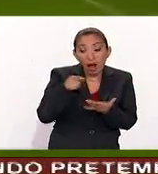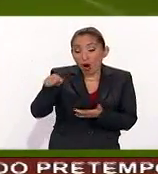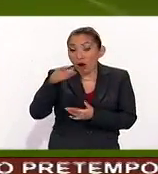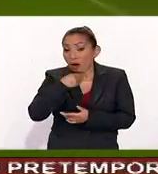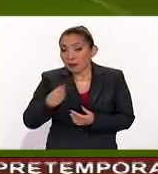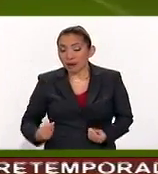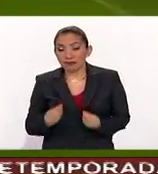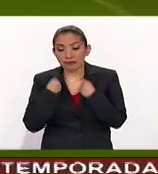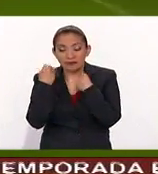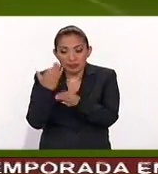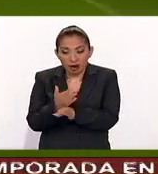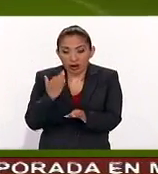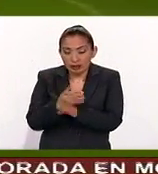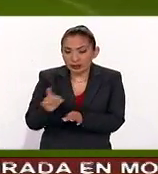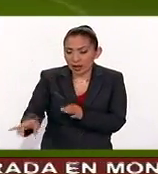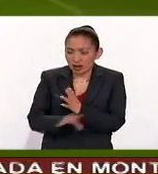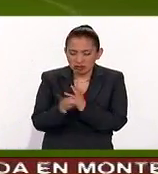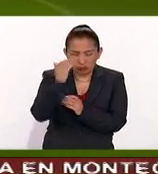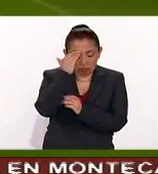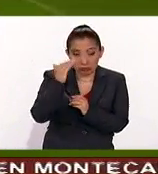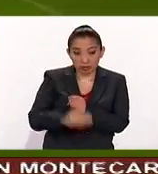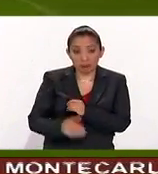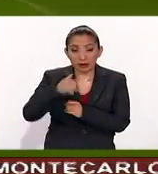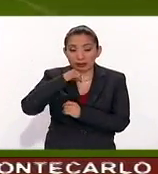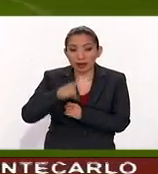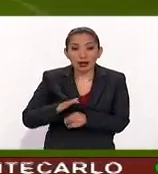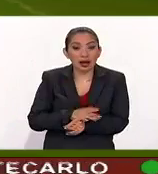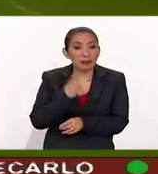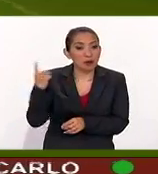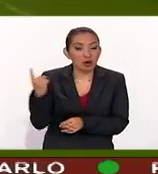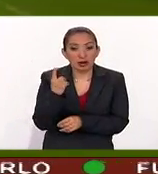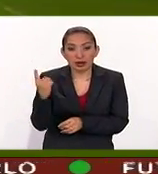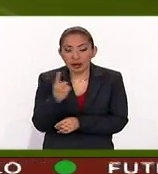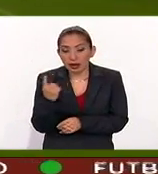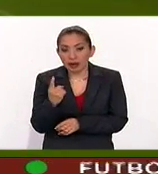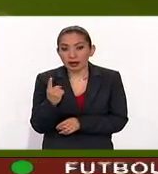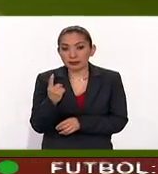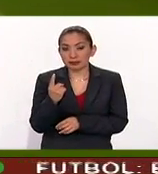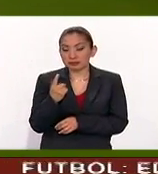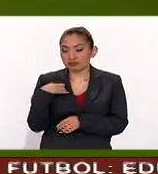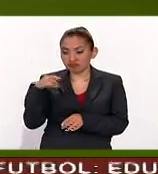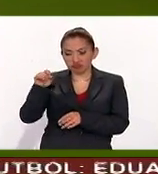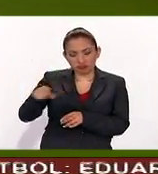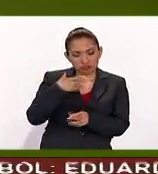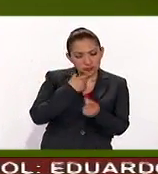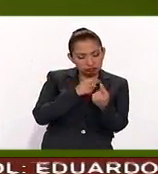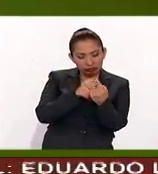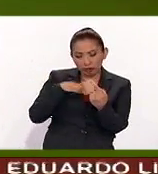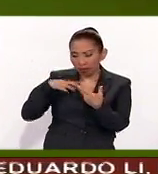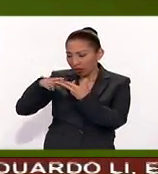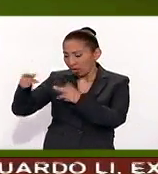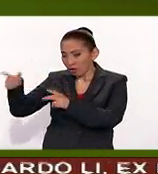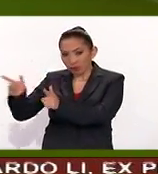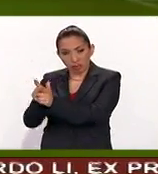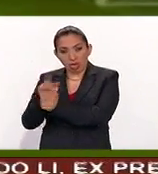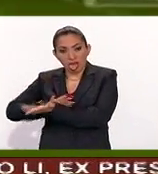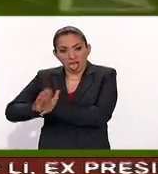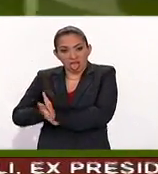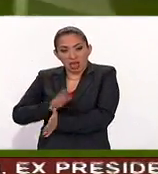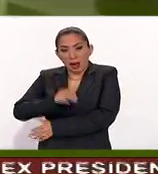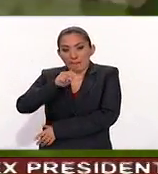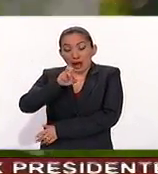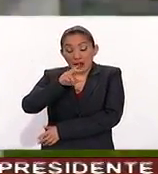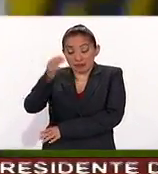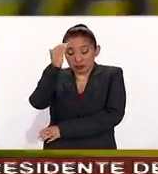está viviendo un momento terrible en Italia porque se le está vinculando con la mafia con una de las mafias